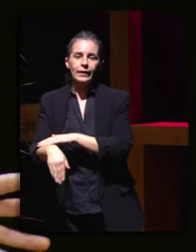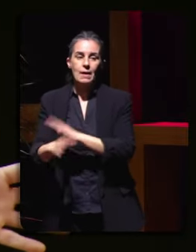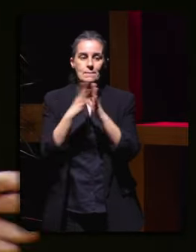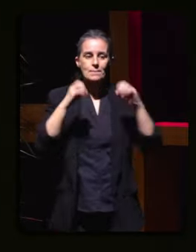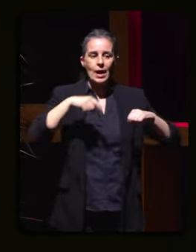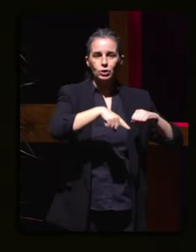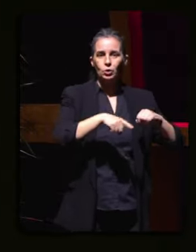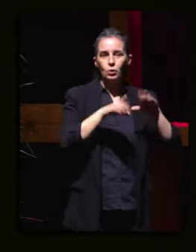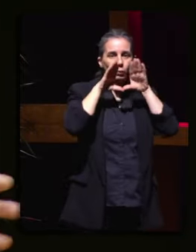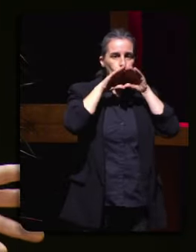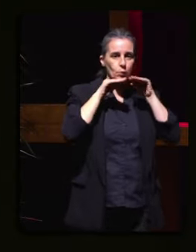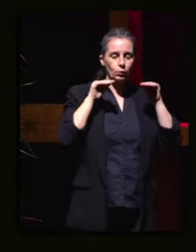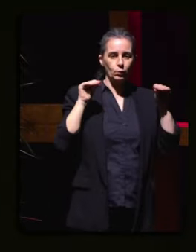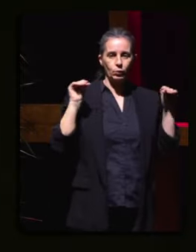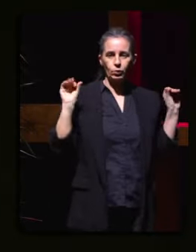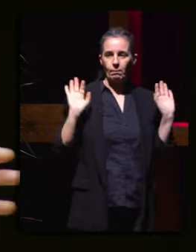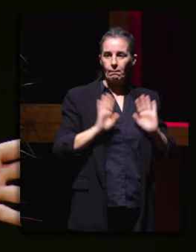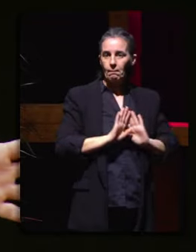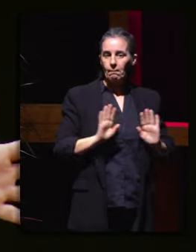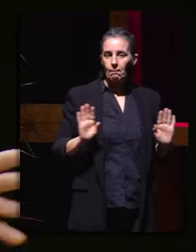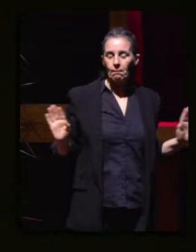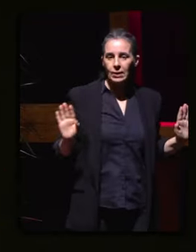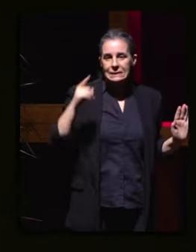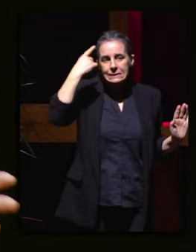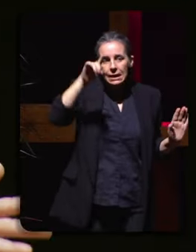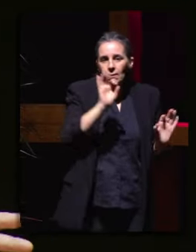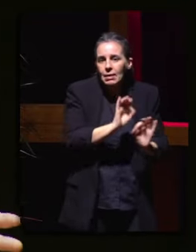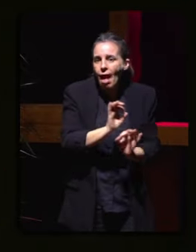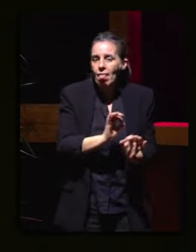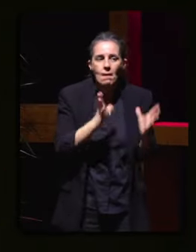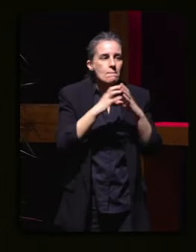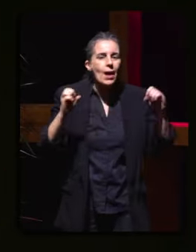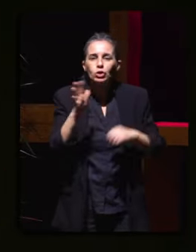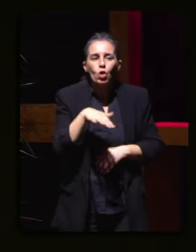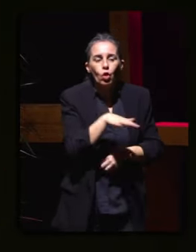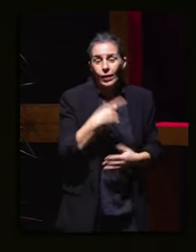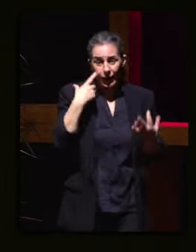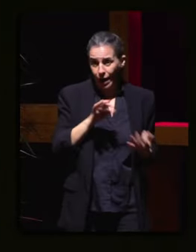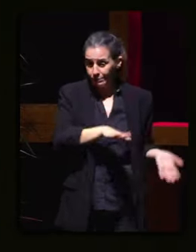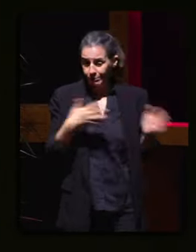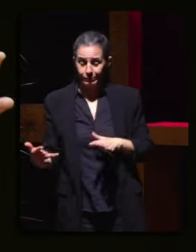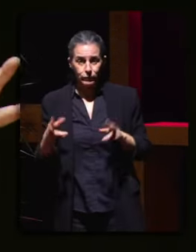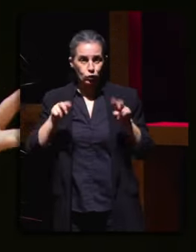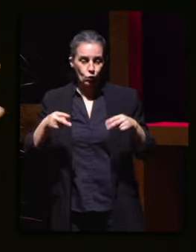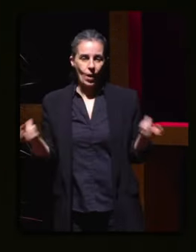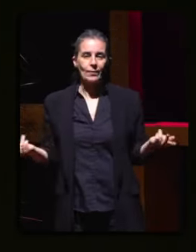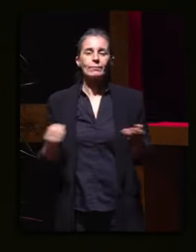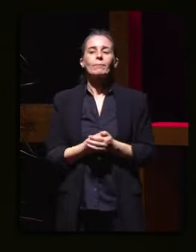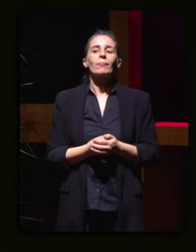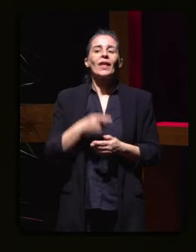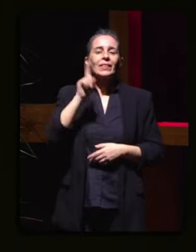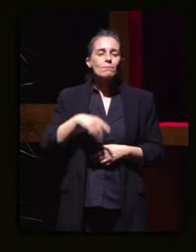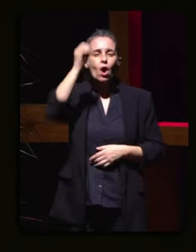nada, non sabemos exactamente en donde, pero realmente nunca se levou a cabo. Opinas tamén de algún xeito cando